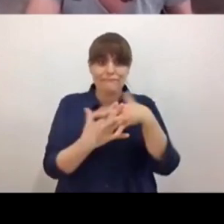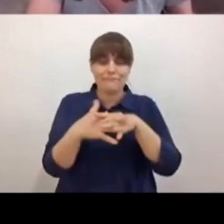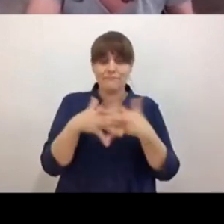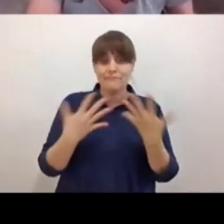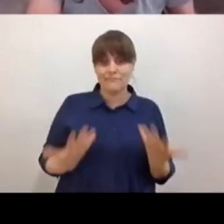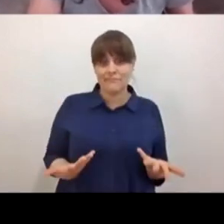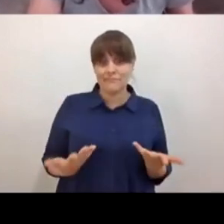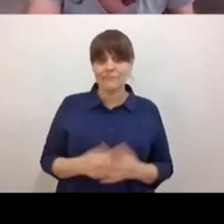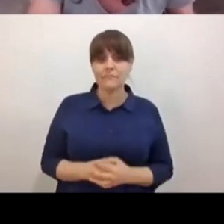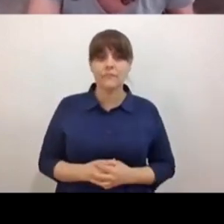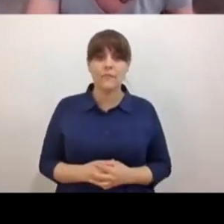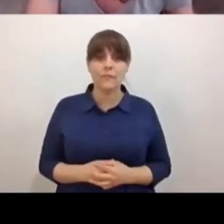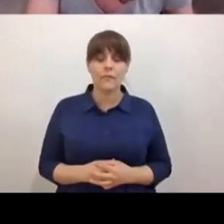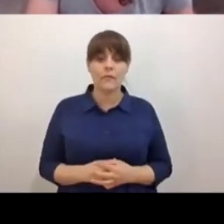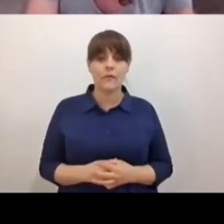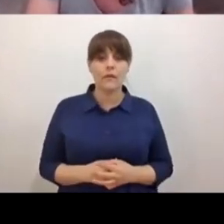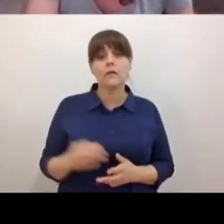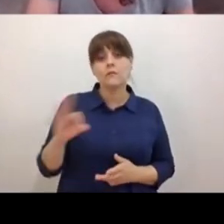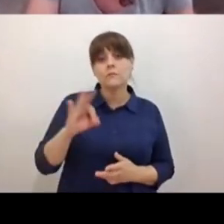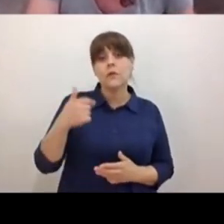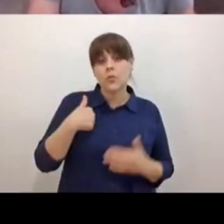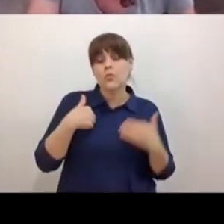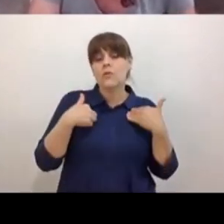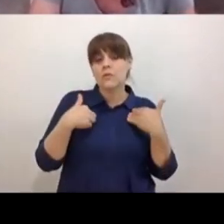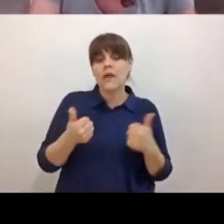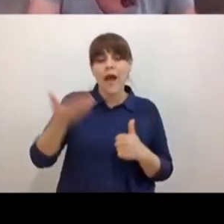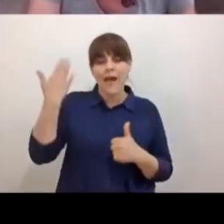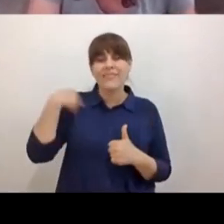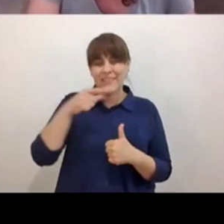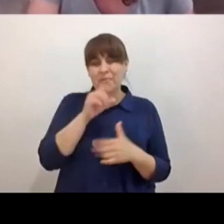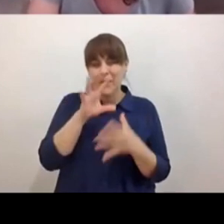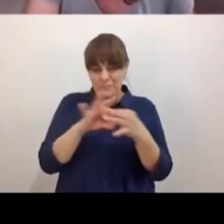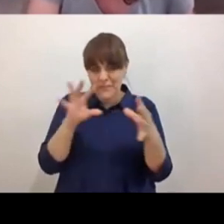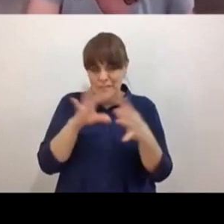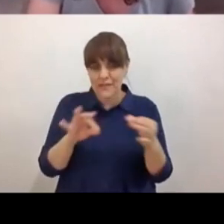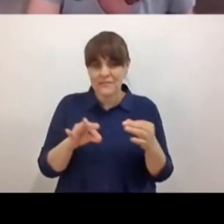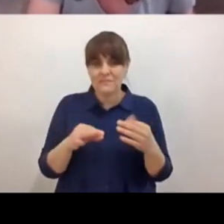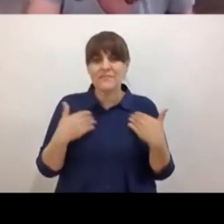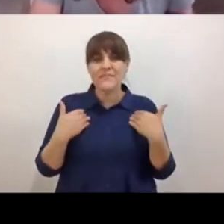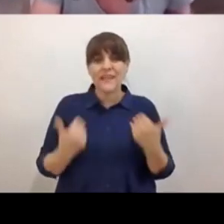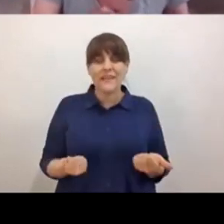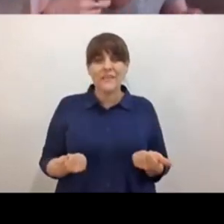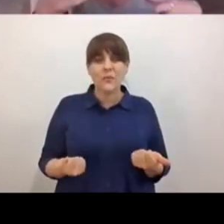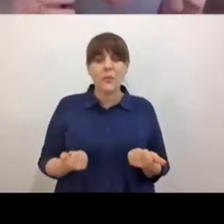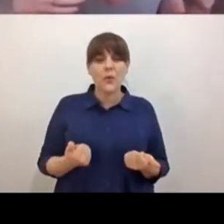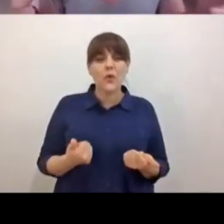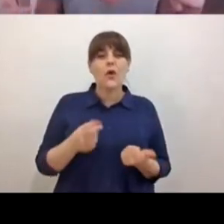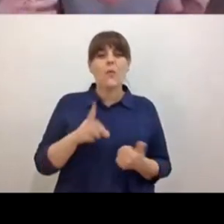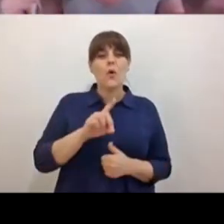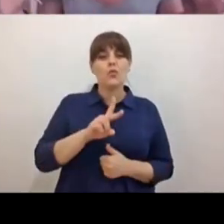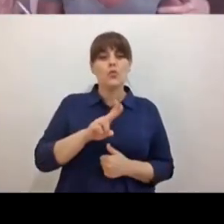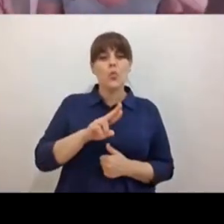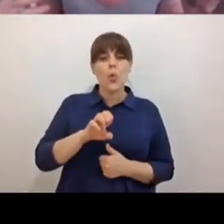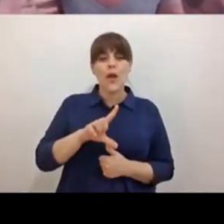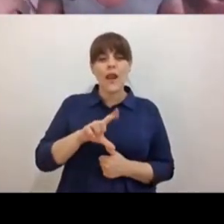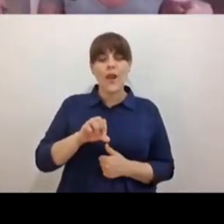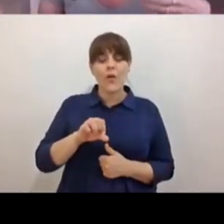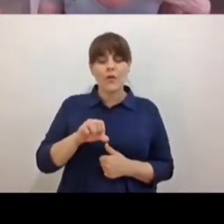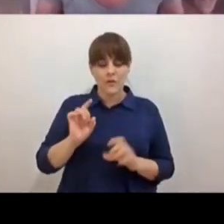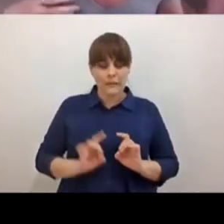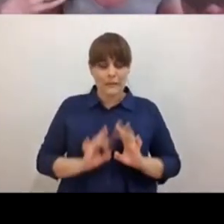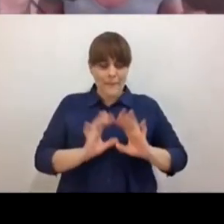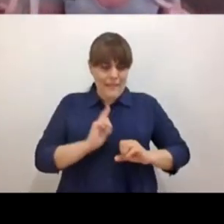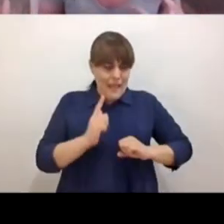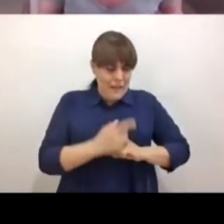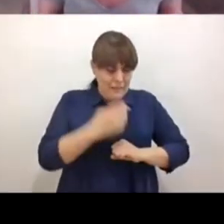entender que lo que yo ya había dicho pues hay ciertos estos duelos a veces reviven historias previas de